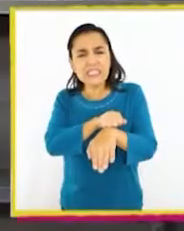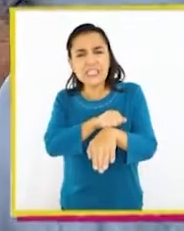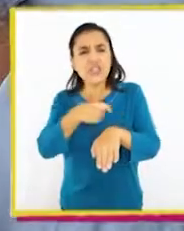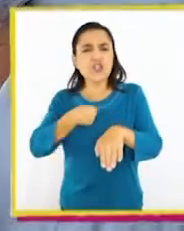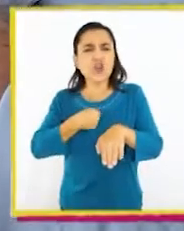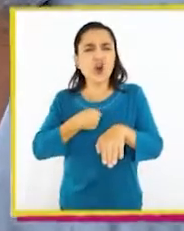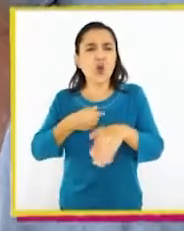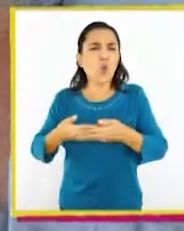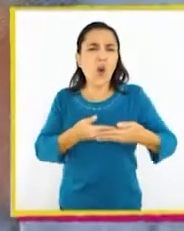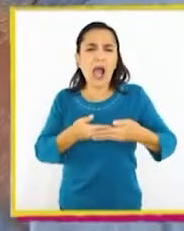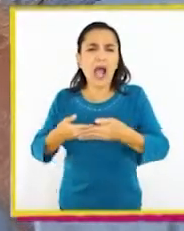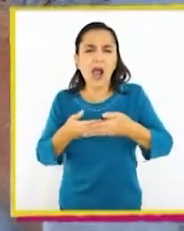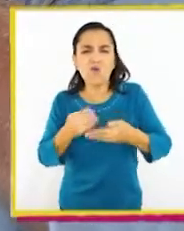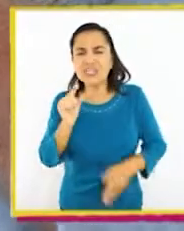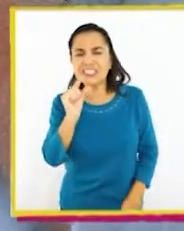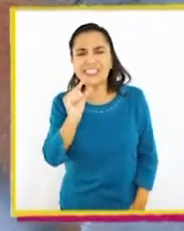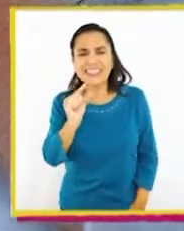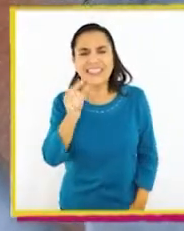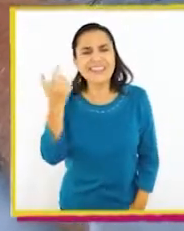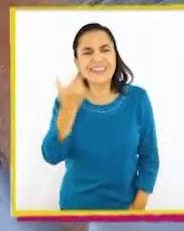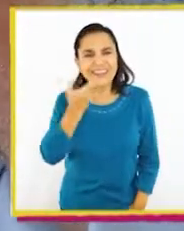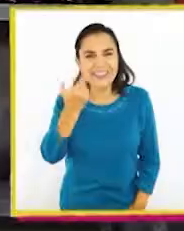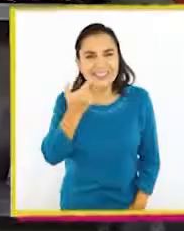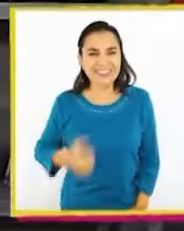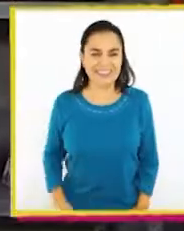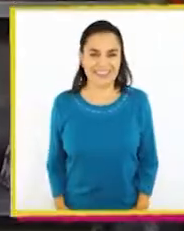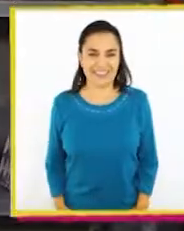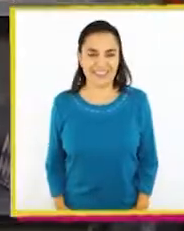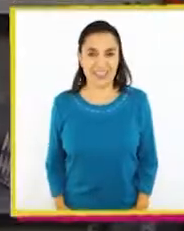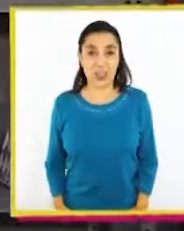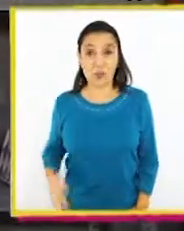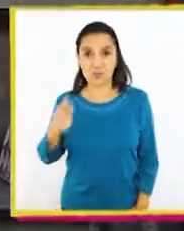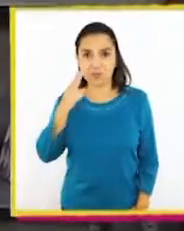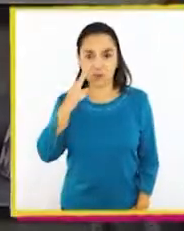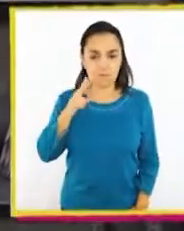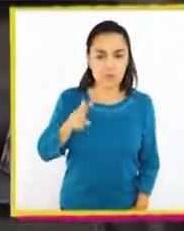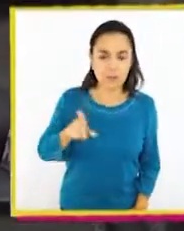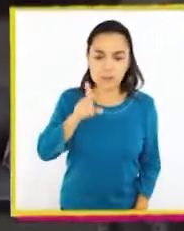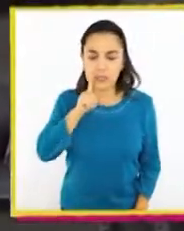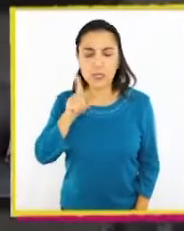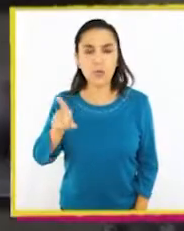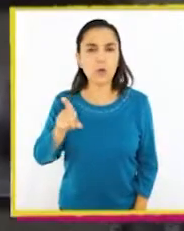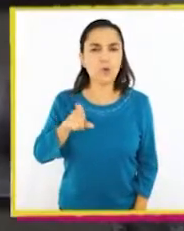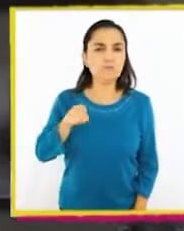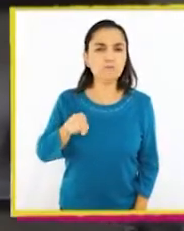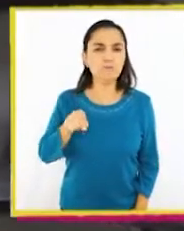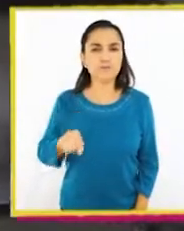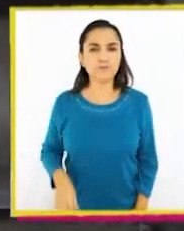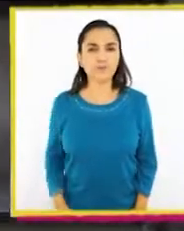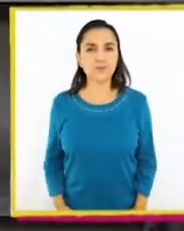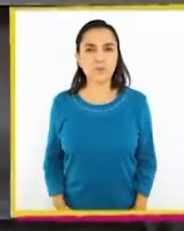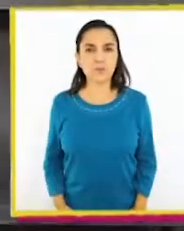guagua! ¡Qué chiquitito! A ver, tengo también... ¡un